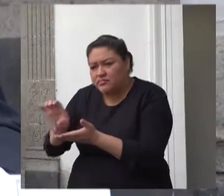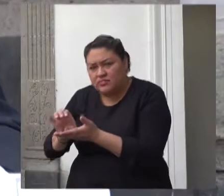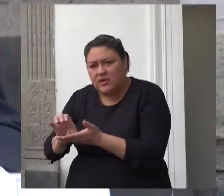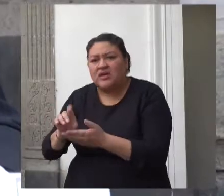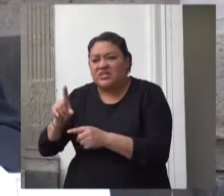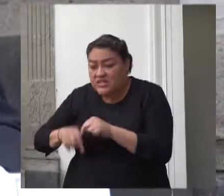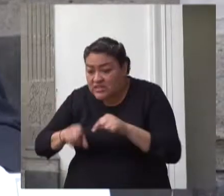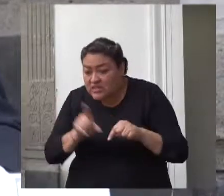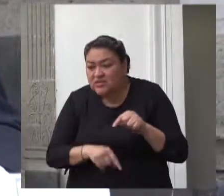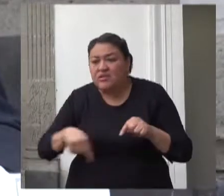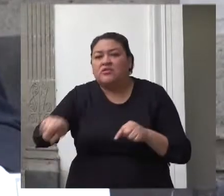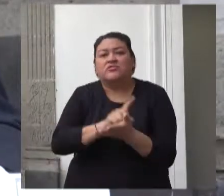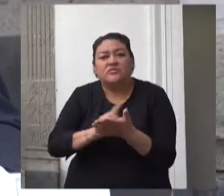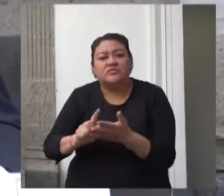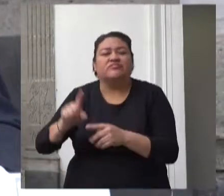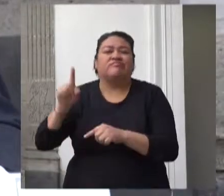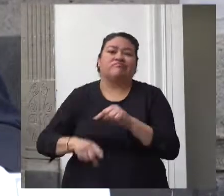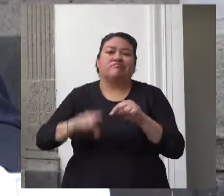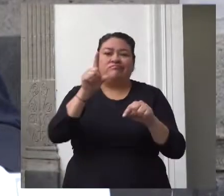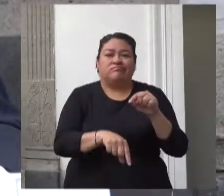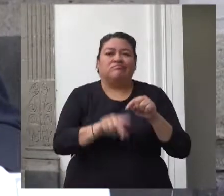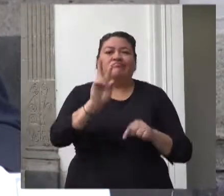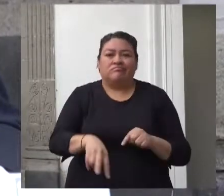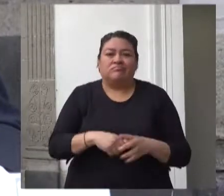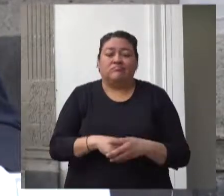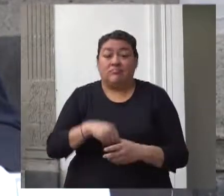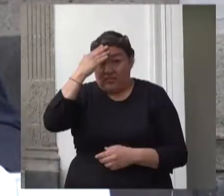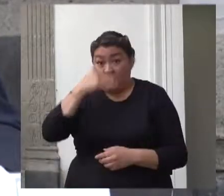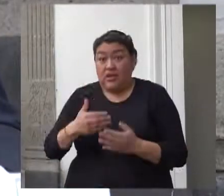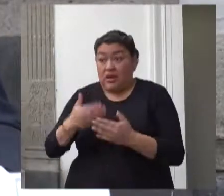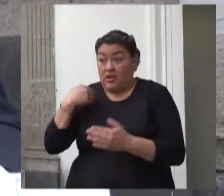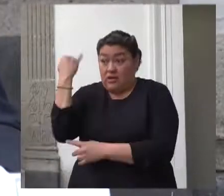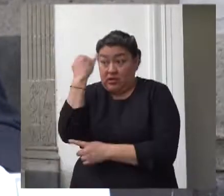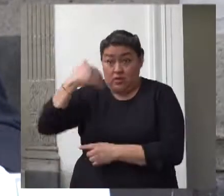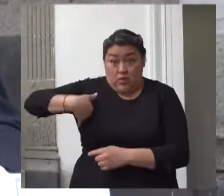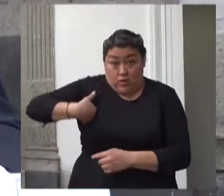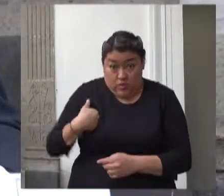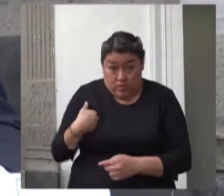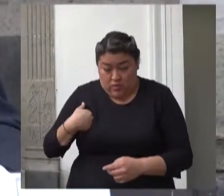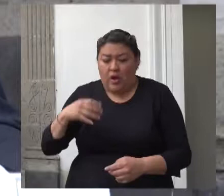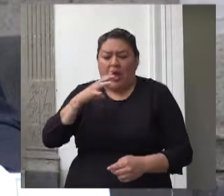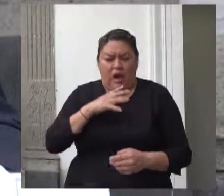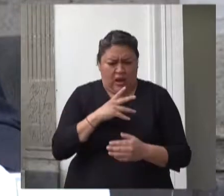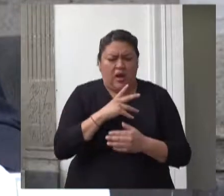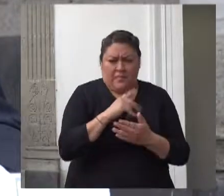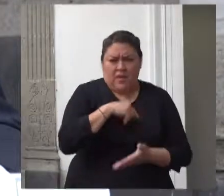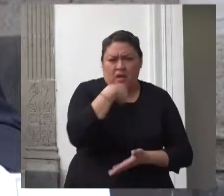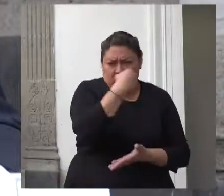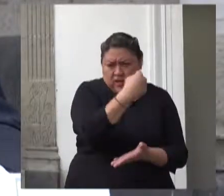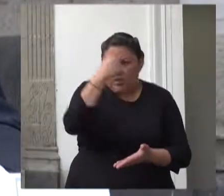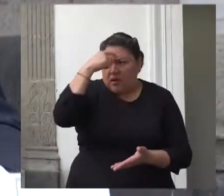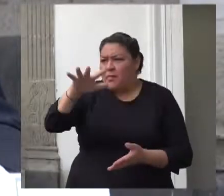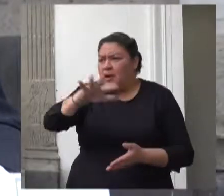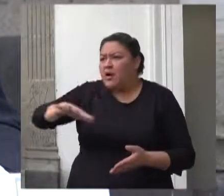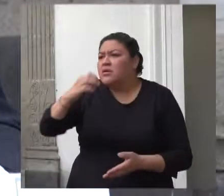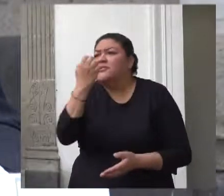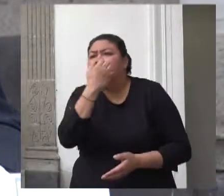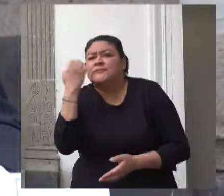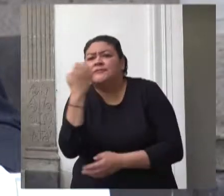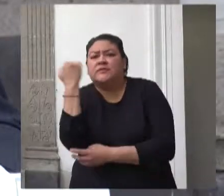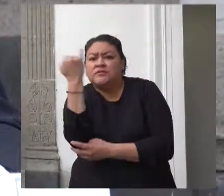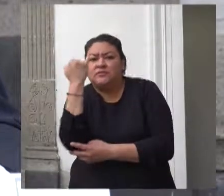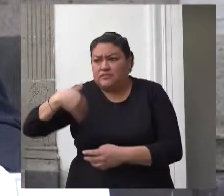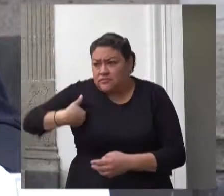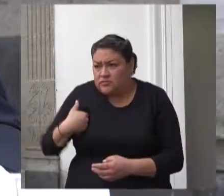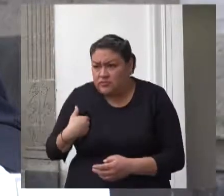infantiles los cuales estaban destinados a mejorar la infraestructura de las estancias existentes